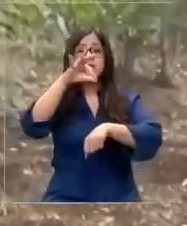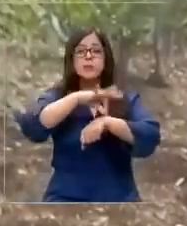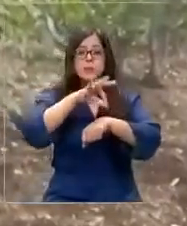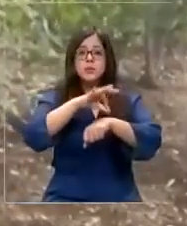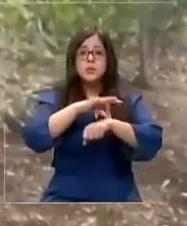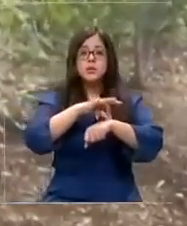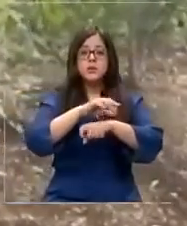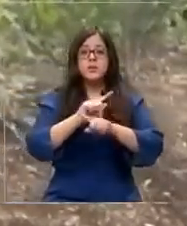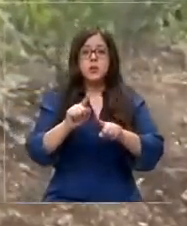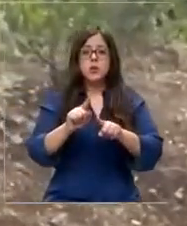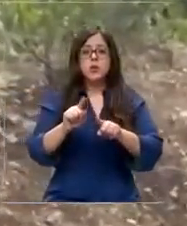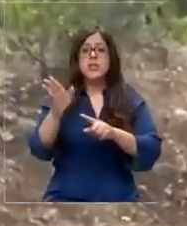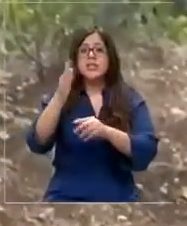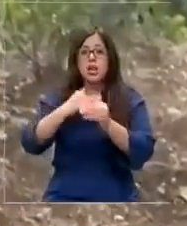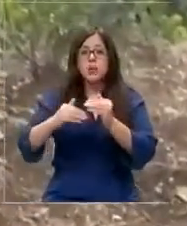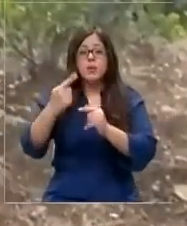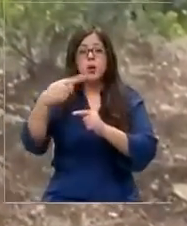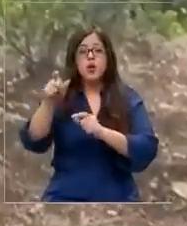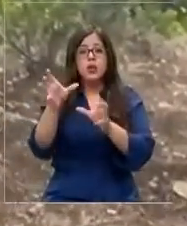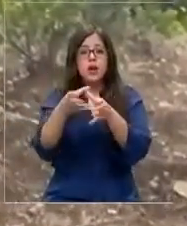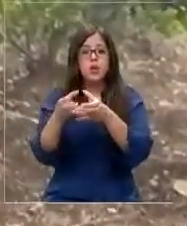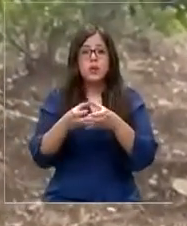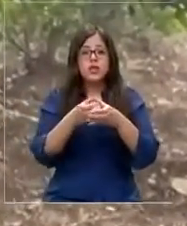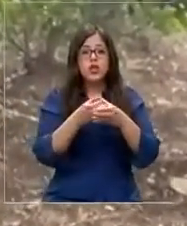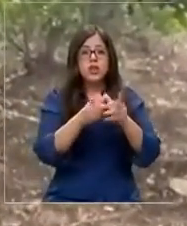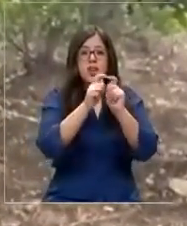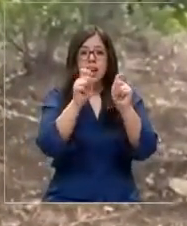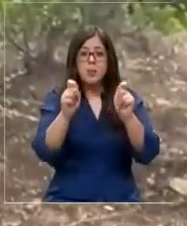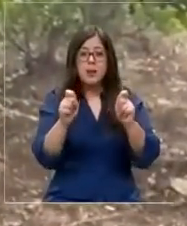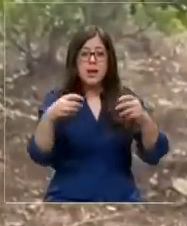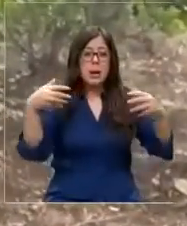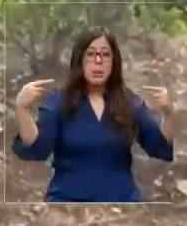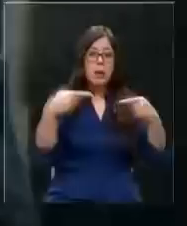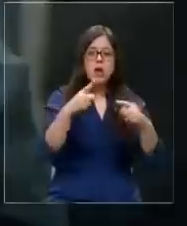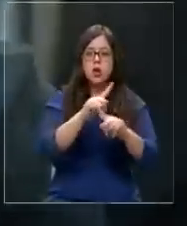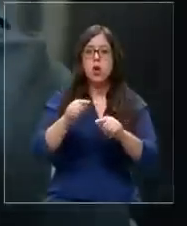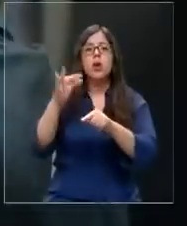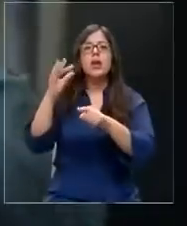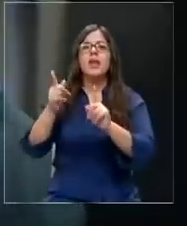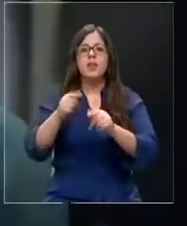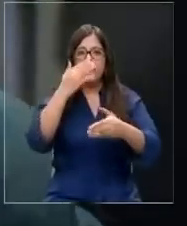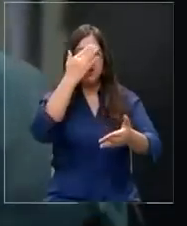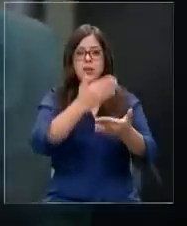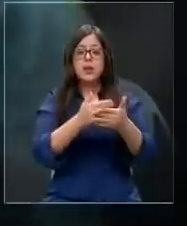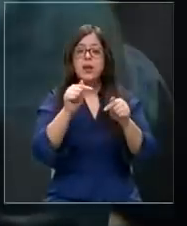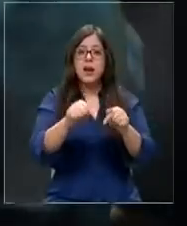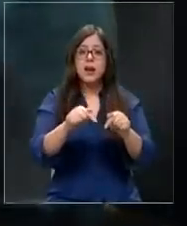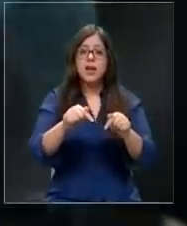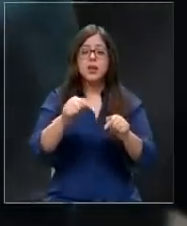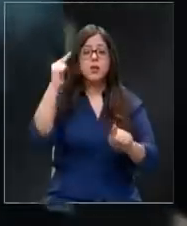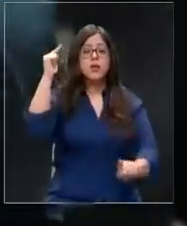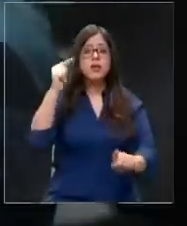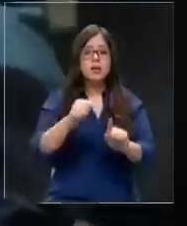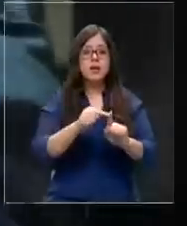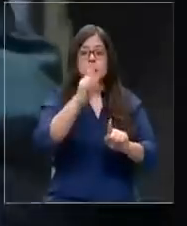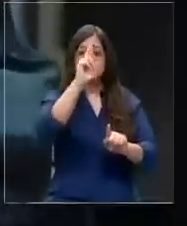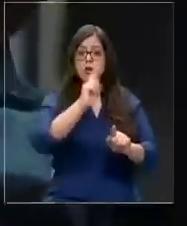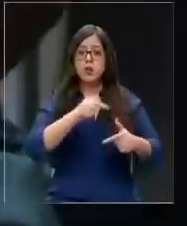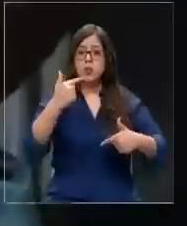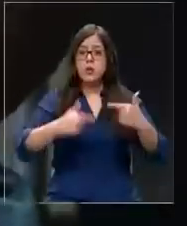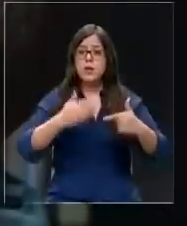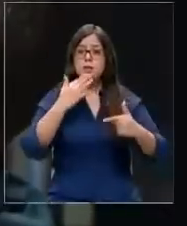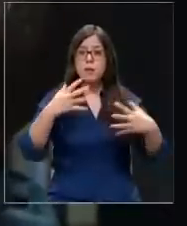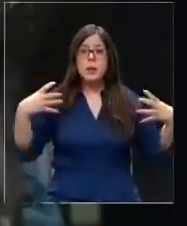como lo hizo en campaña a aquellas organizaciones violentas sino que tendrá que enfrentarla. Las prioridades de su cargo, aparte de su rol político,